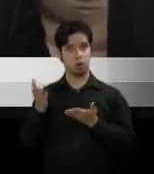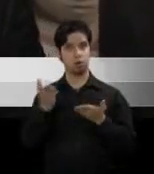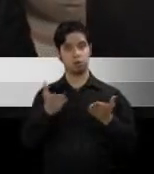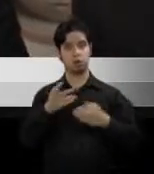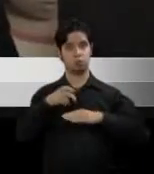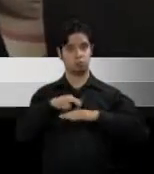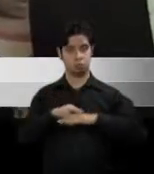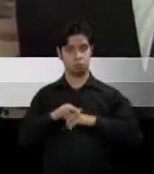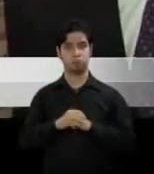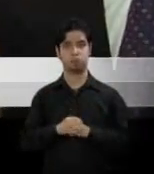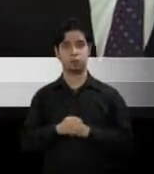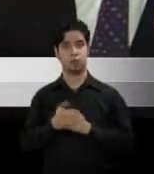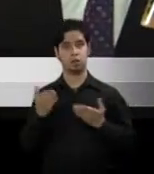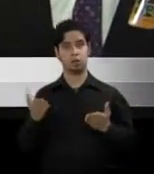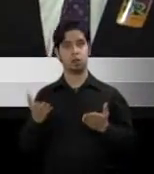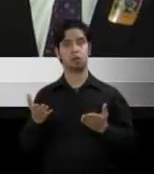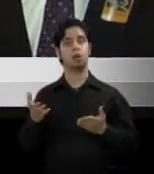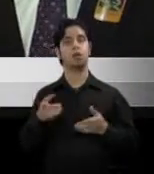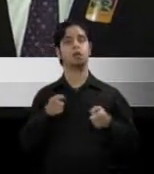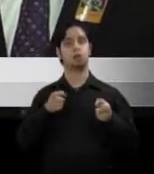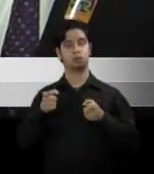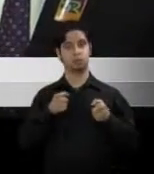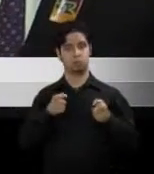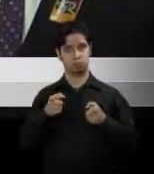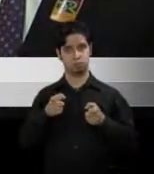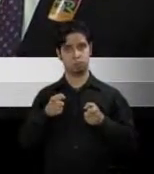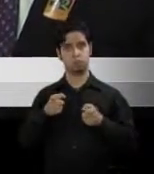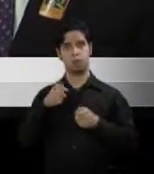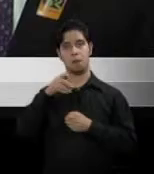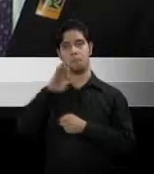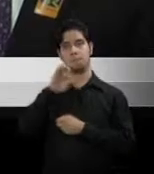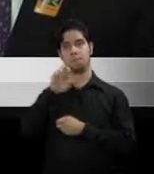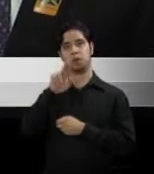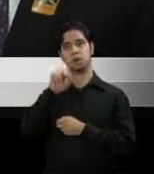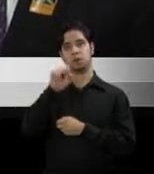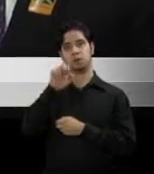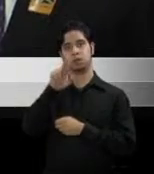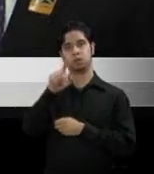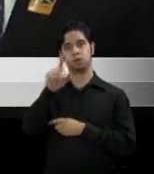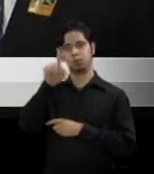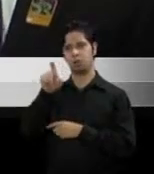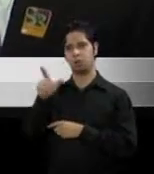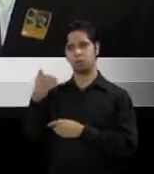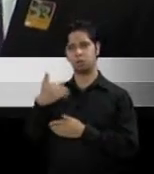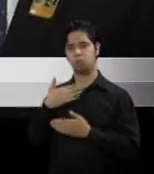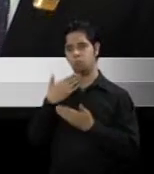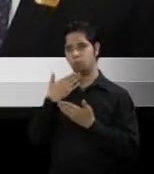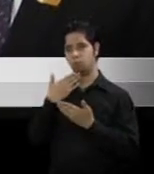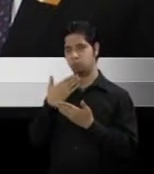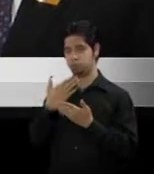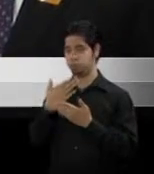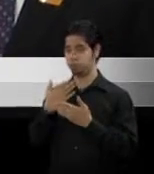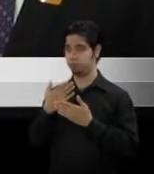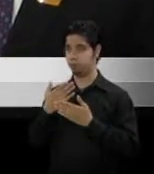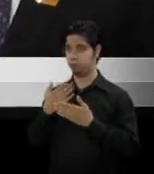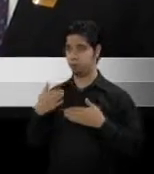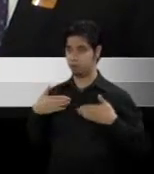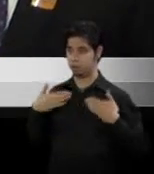Conmigo se encuentra el Secretario de Estado, el señor David Bernier, a quien le preguntamos inmediatamente. Bienvenido, muchas felicidades en esta temporada.